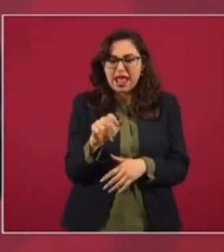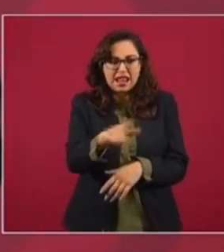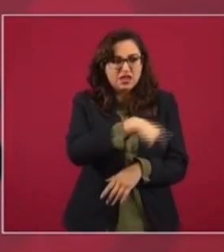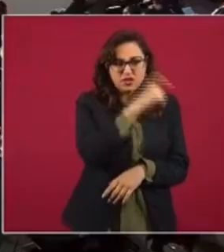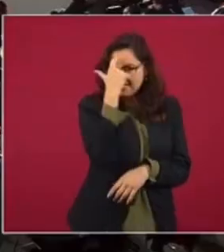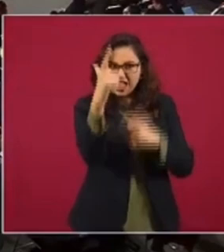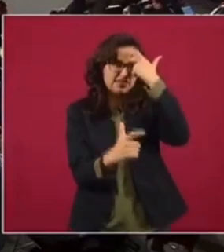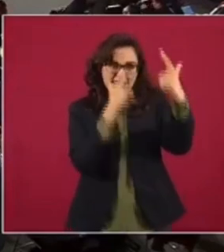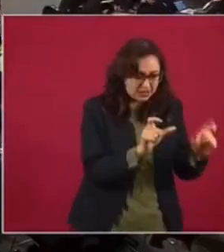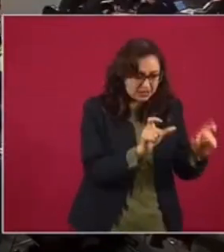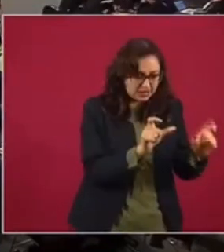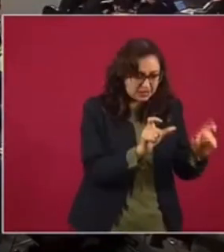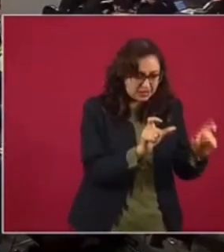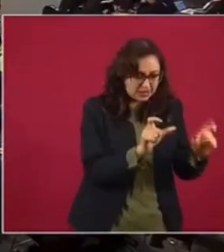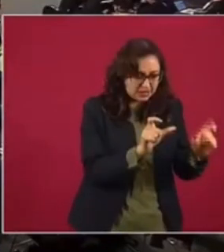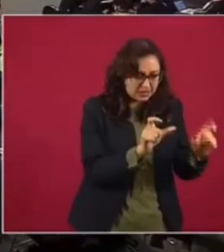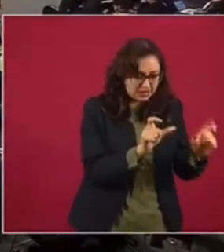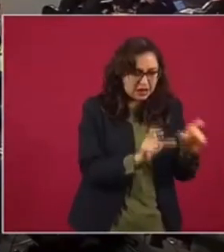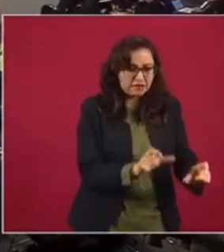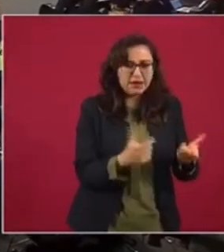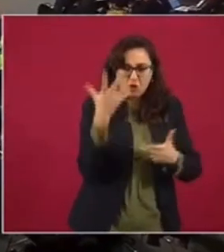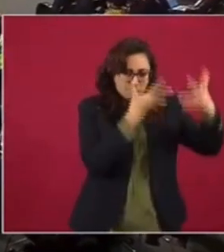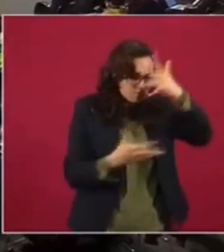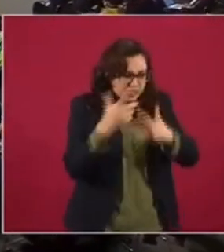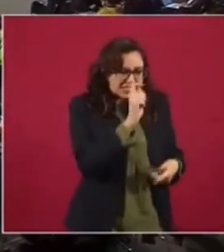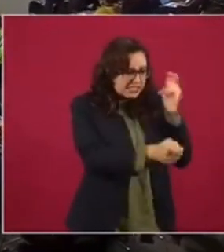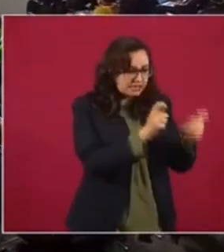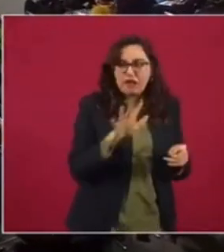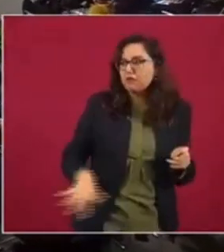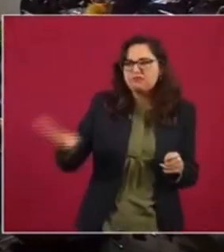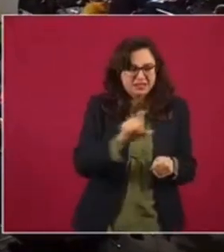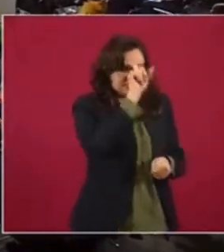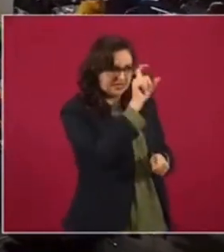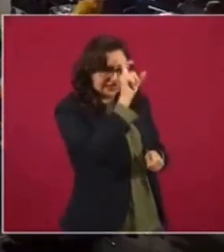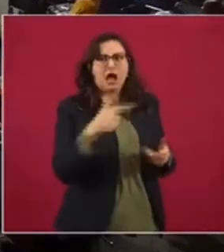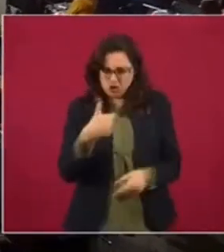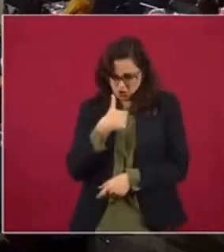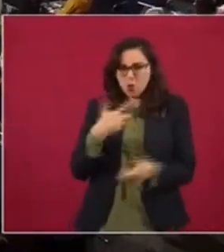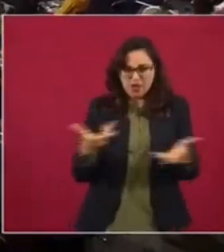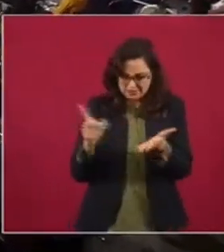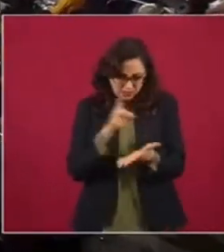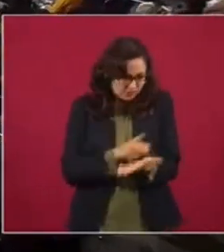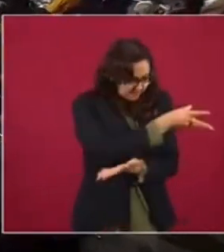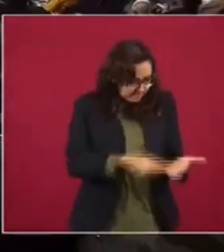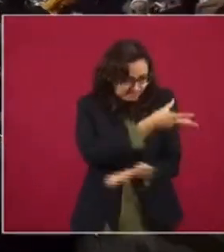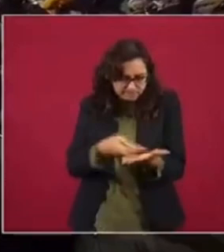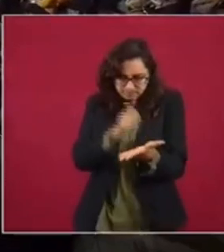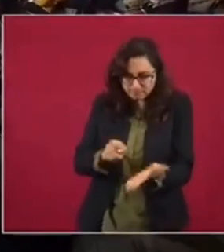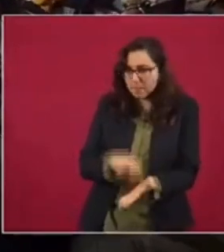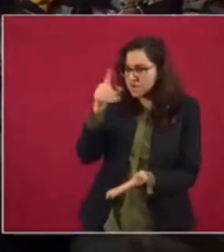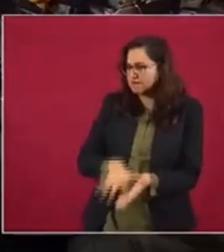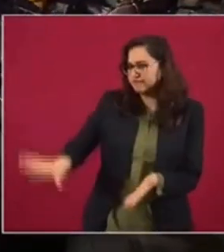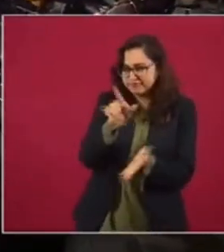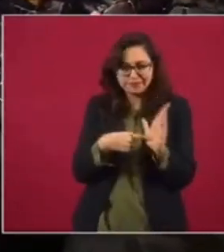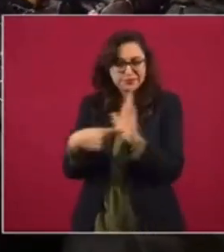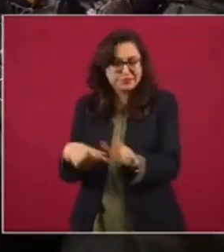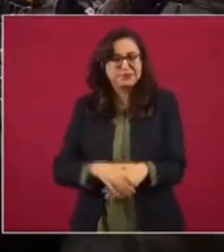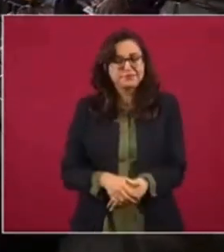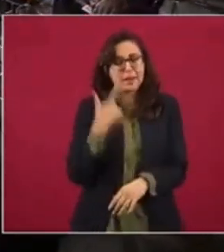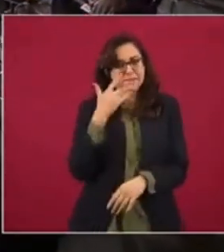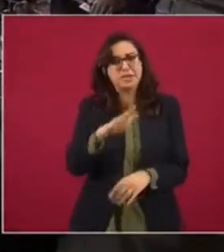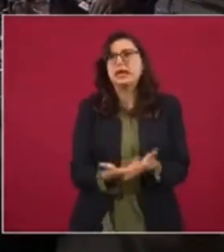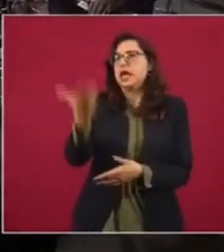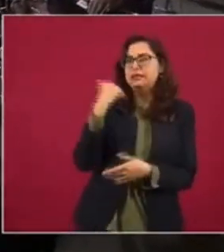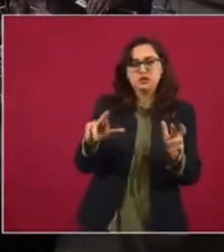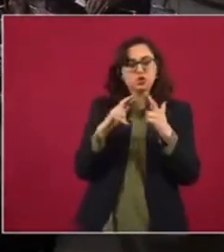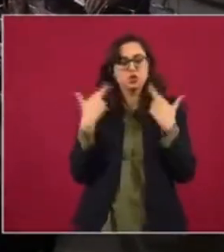los nuevos términos, y del periodo post-neoliberal. Nosotros ya que estuvimos en una reunión con los jefes de Estado, el